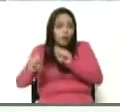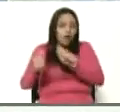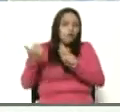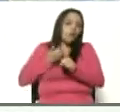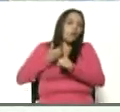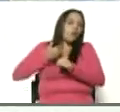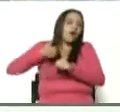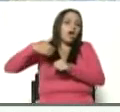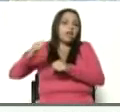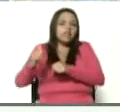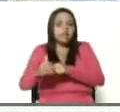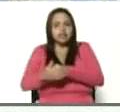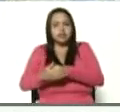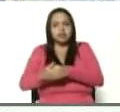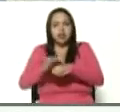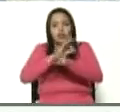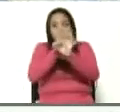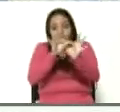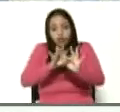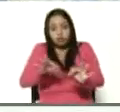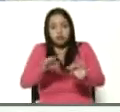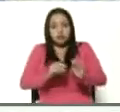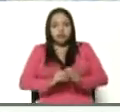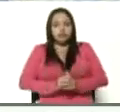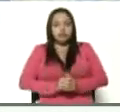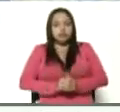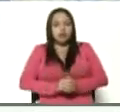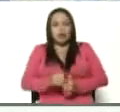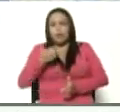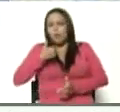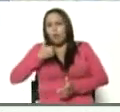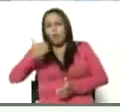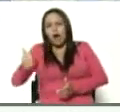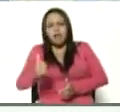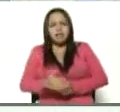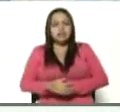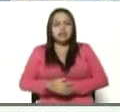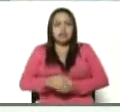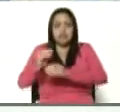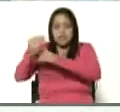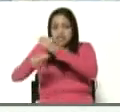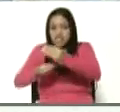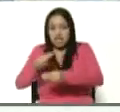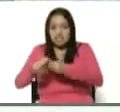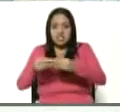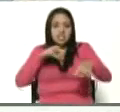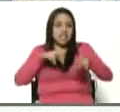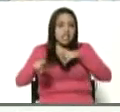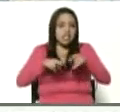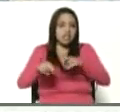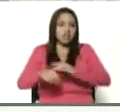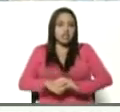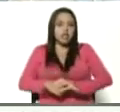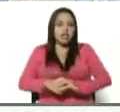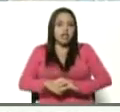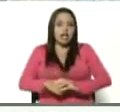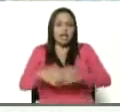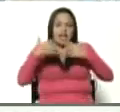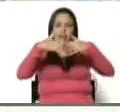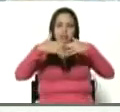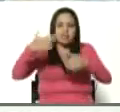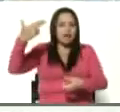insumo, cualquier producto vinculado a la industria petrolera.